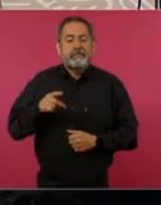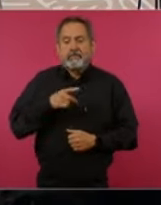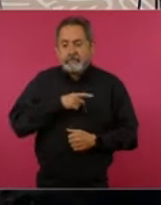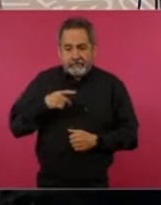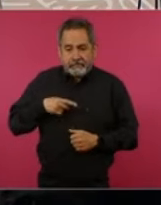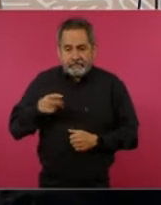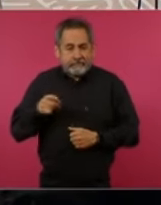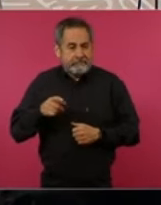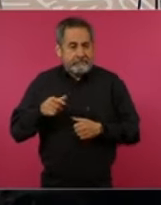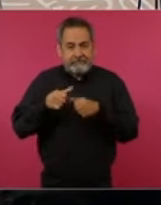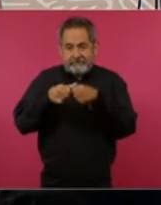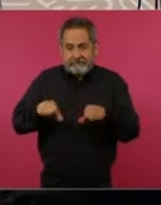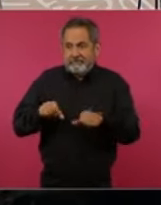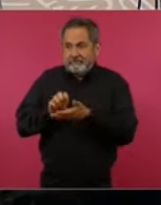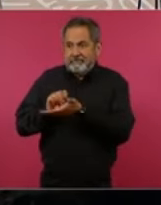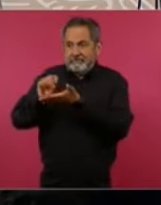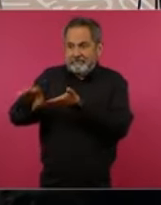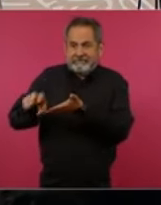valores,